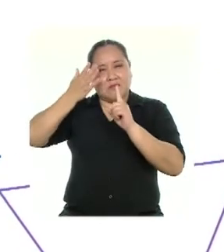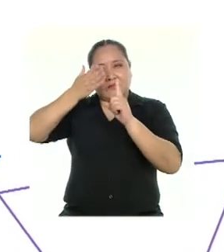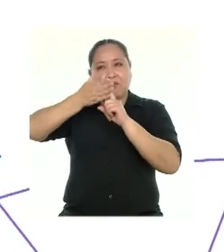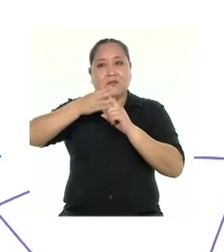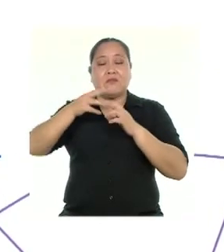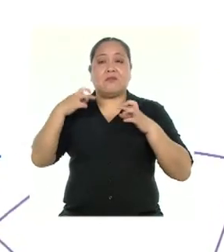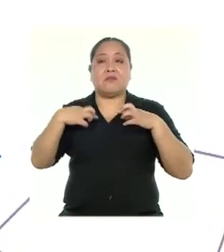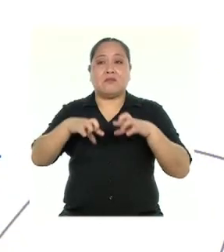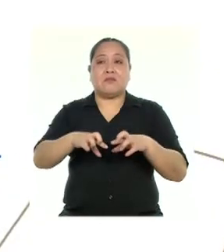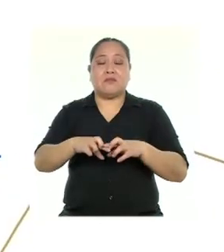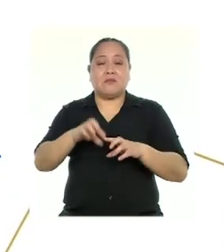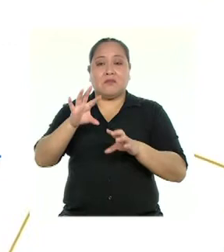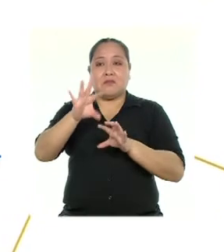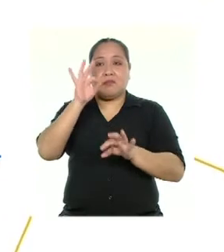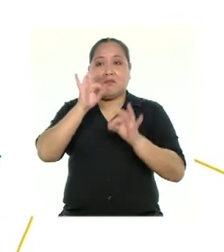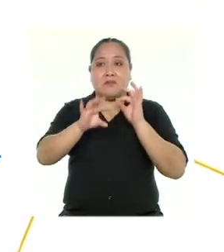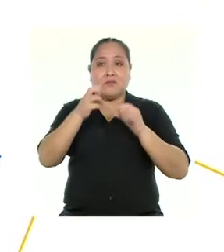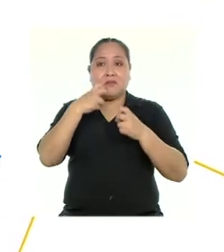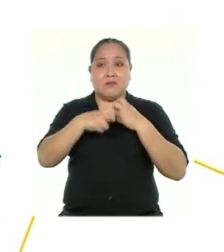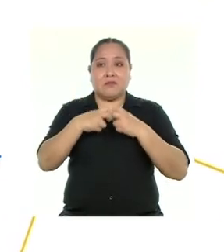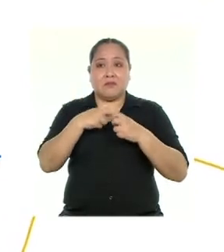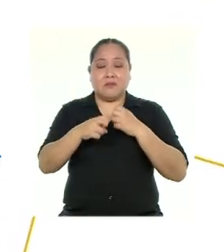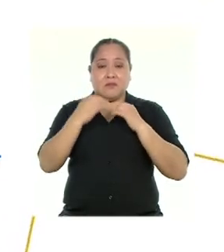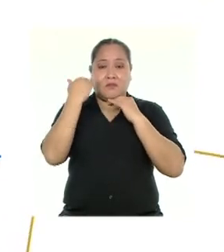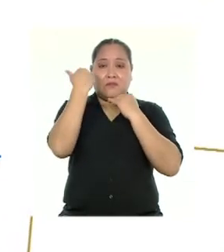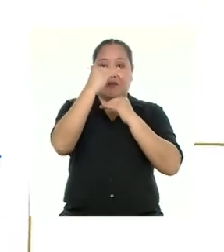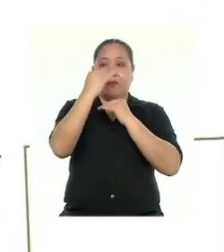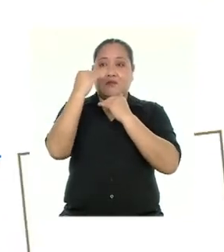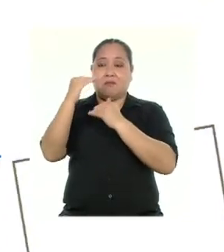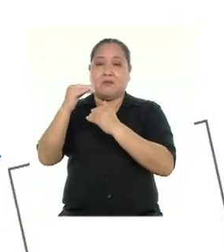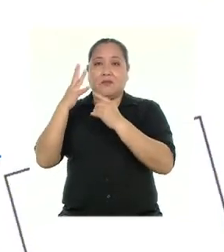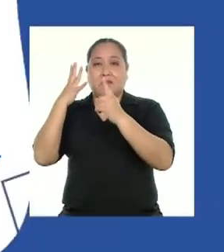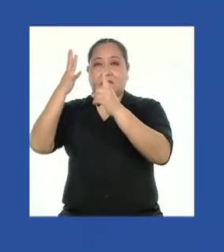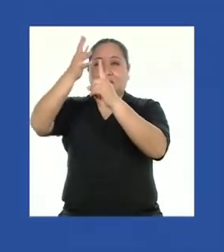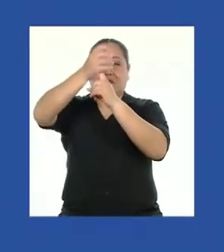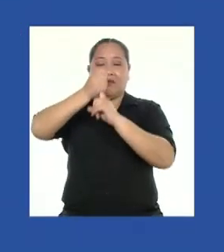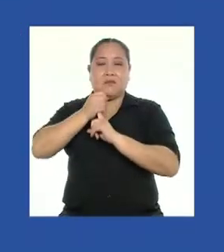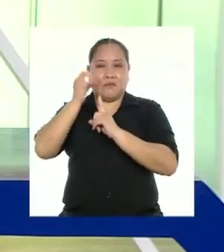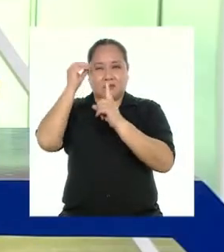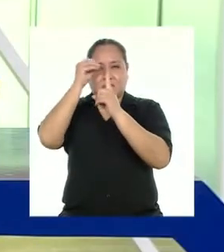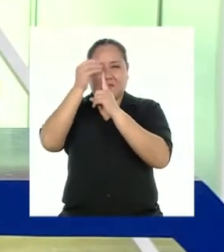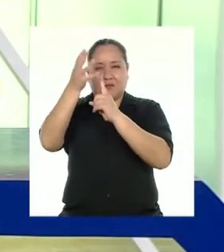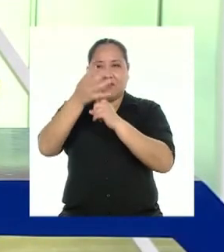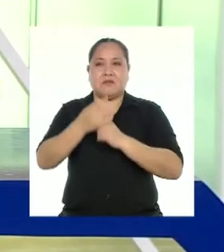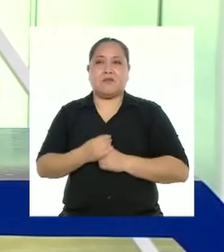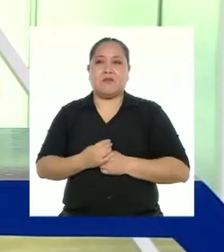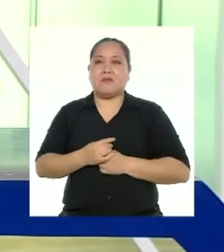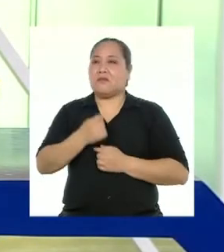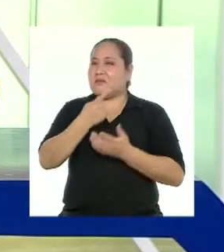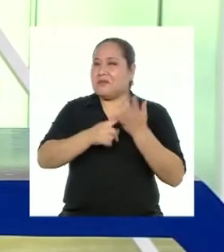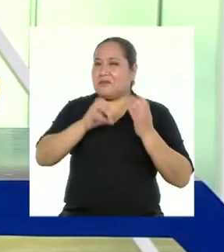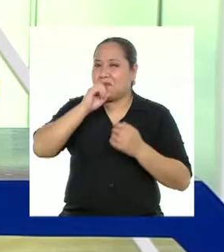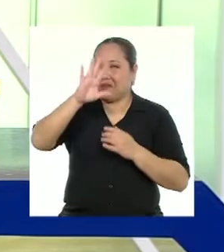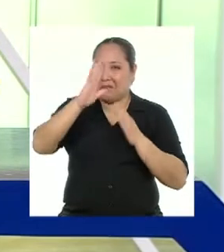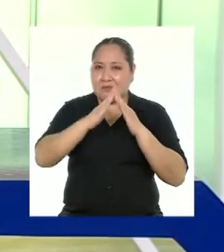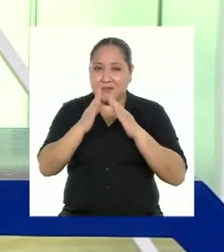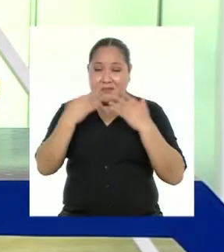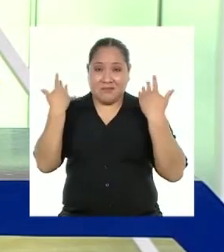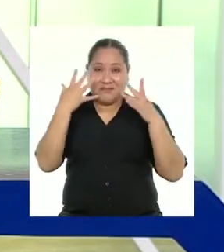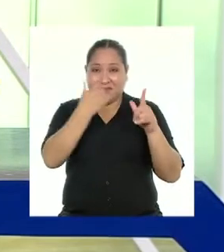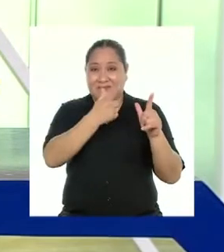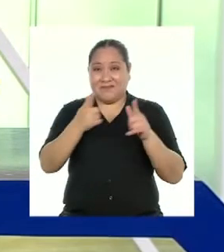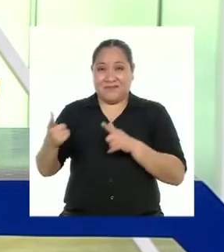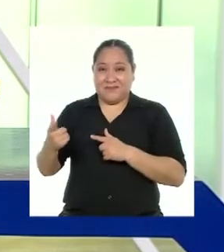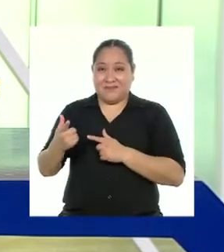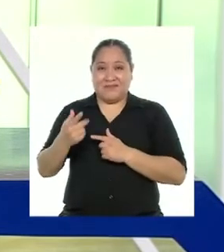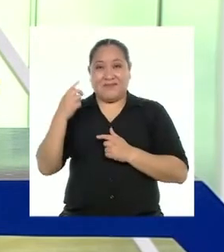nos permite identificar los obstáculos que nos impiden lograr nuestros objetivos. ¿Qué dicen en casa? ¿Ya estamos preparadas y